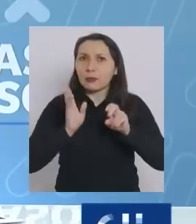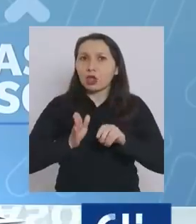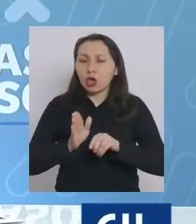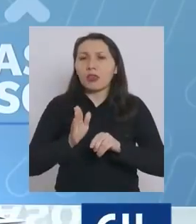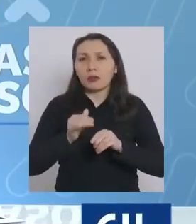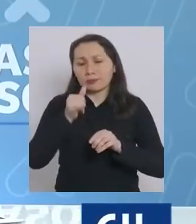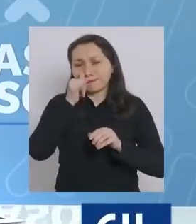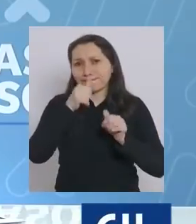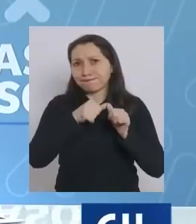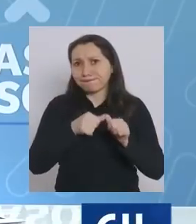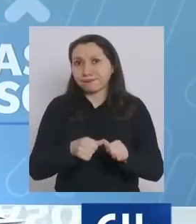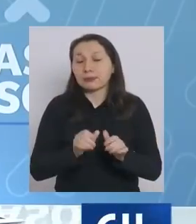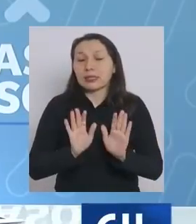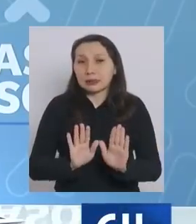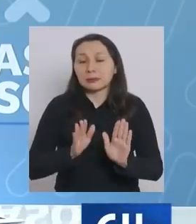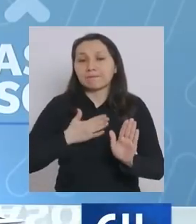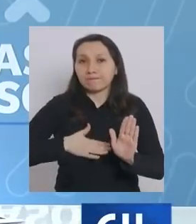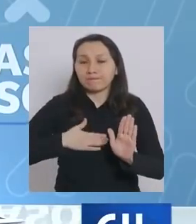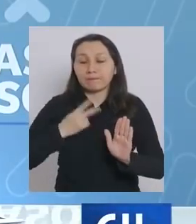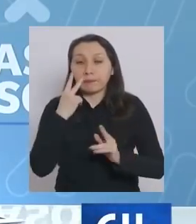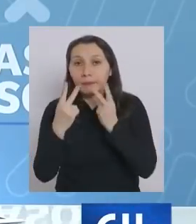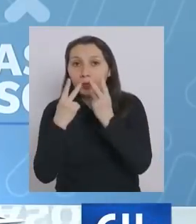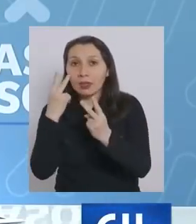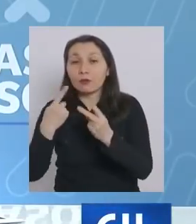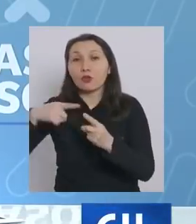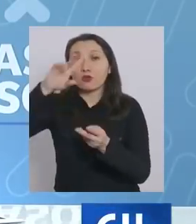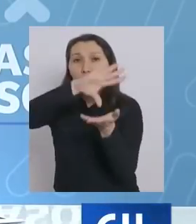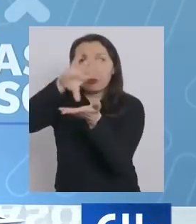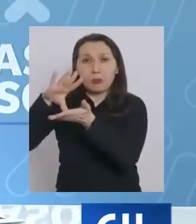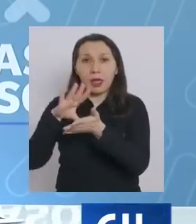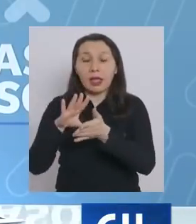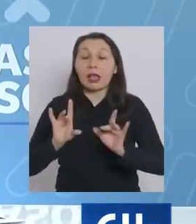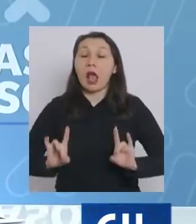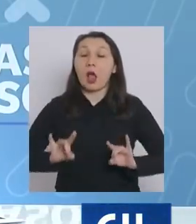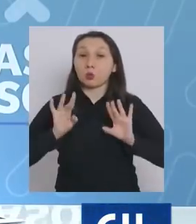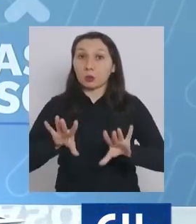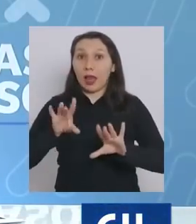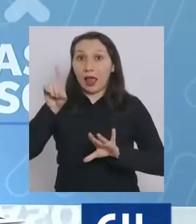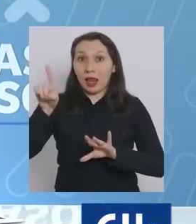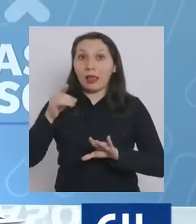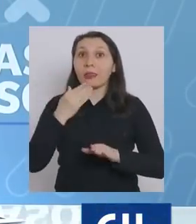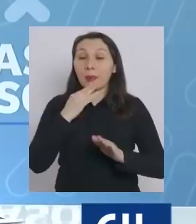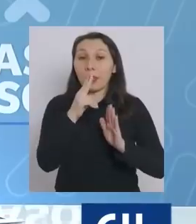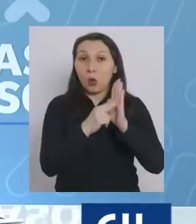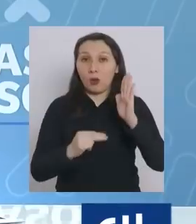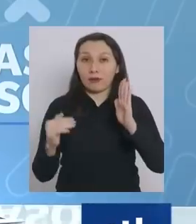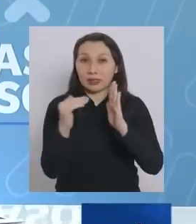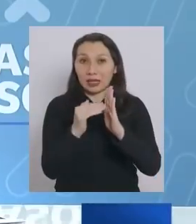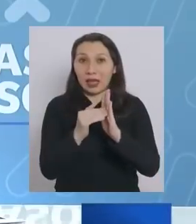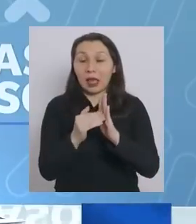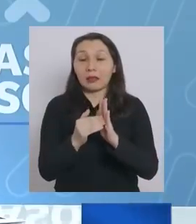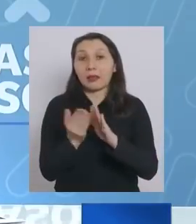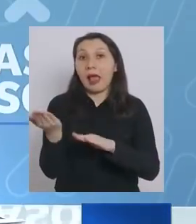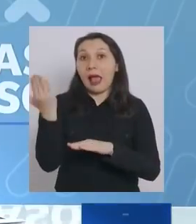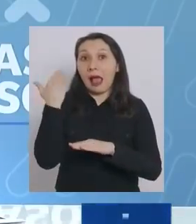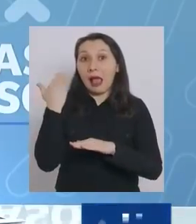pendiente por mucho tiempo. Hemos visto como países como Australia y Nueva Zelandia, que habían